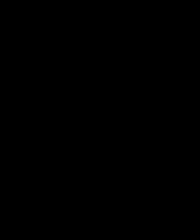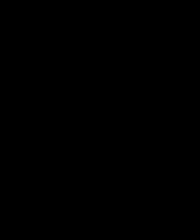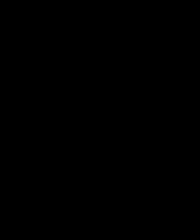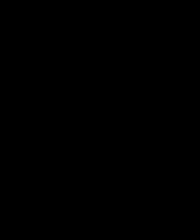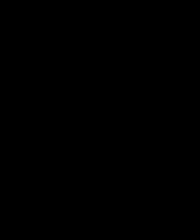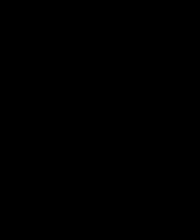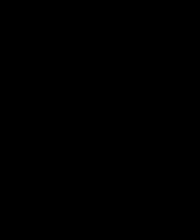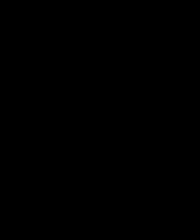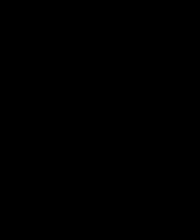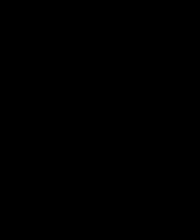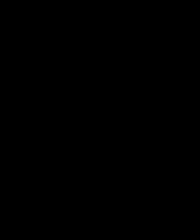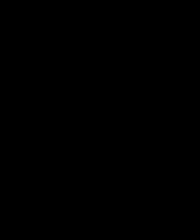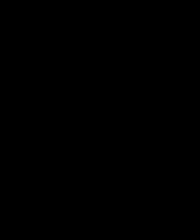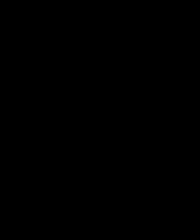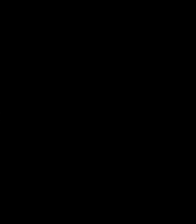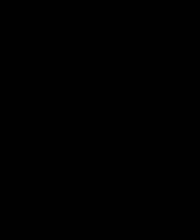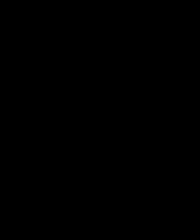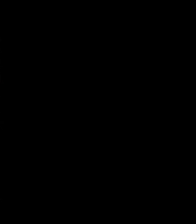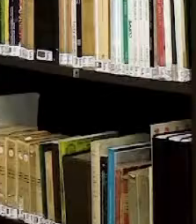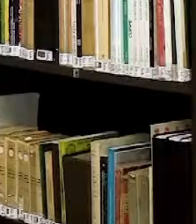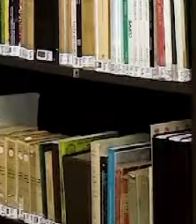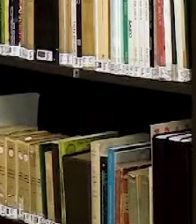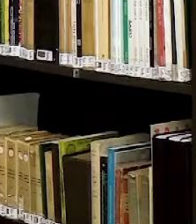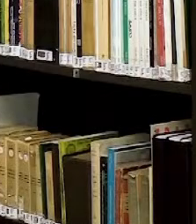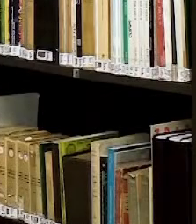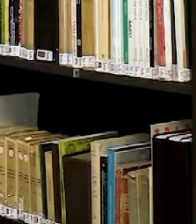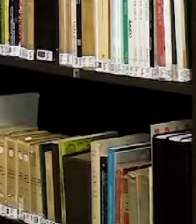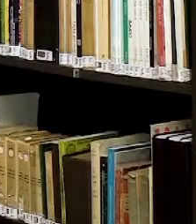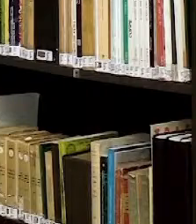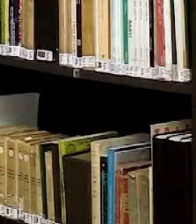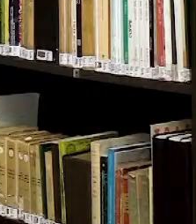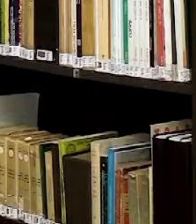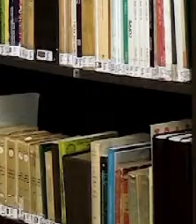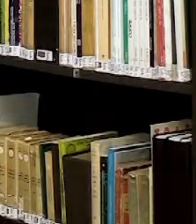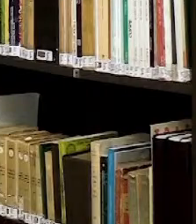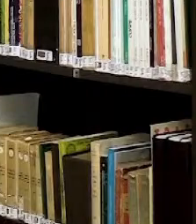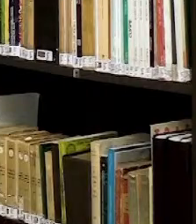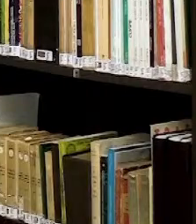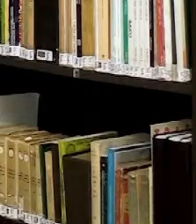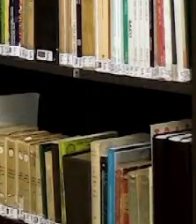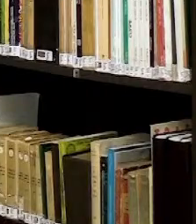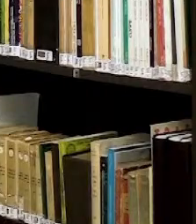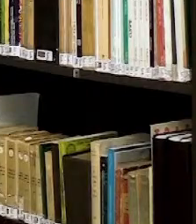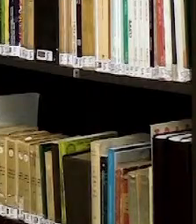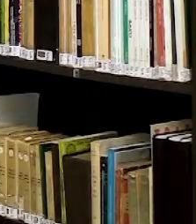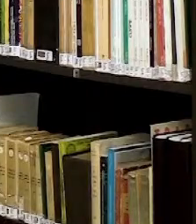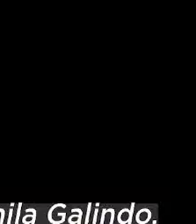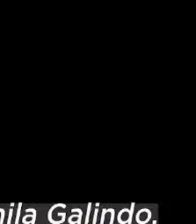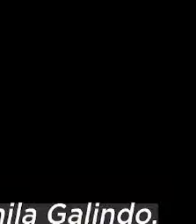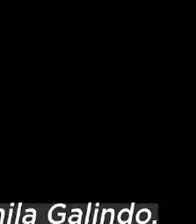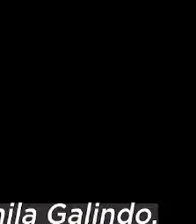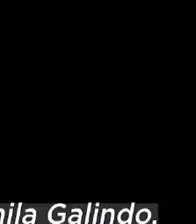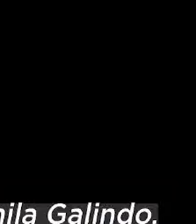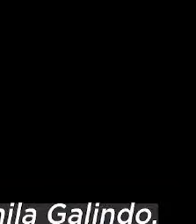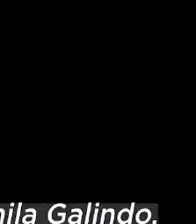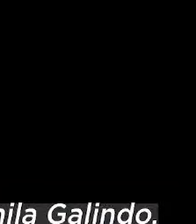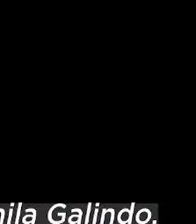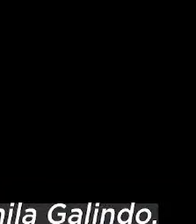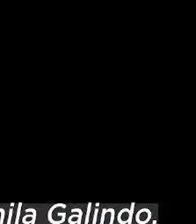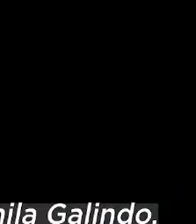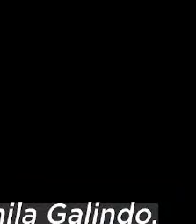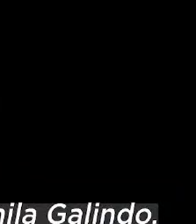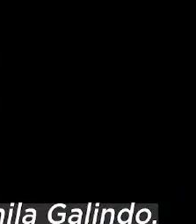a las mujeres a votar y ser votadas y ella se postuló como candidata en 1918 para